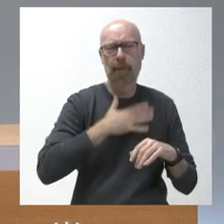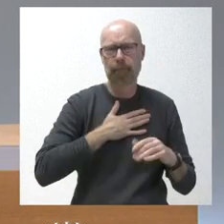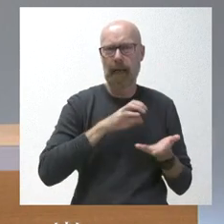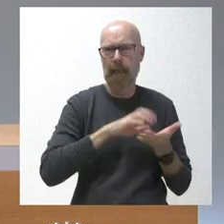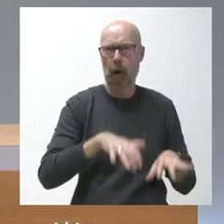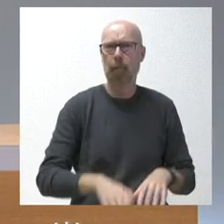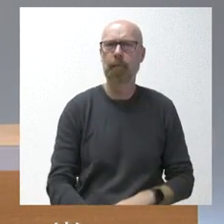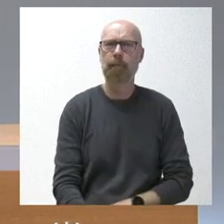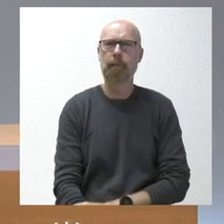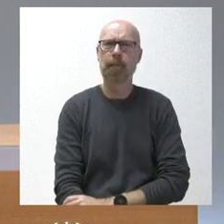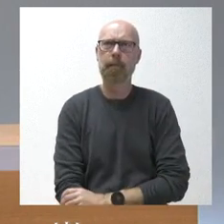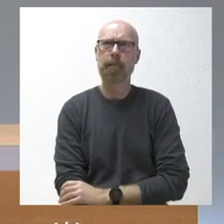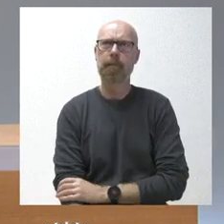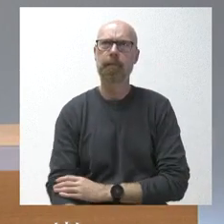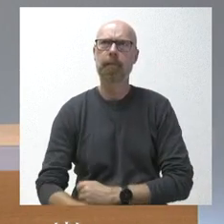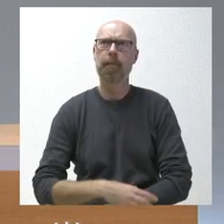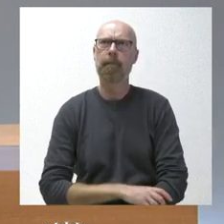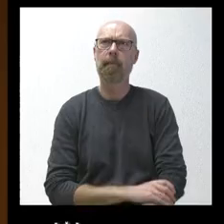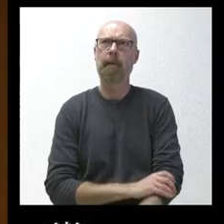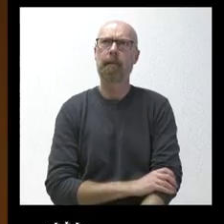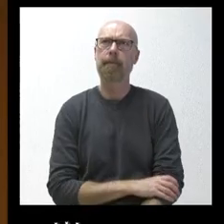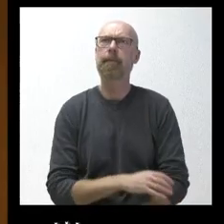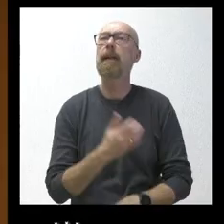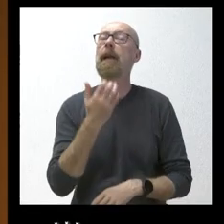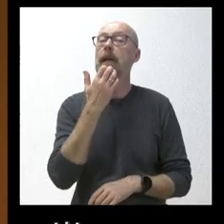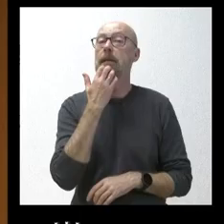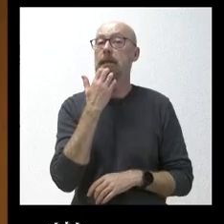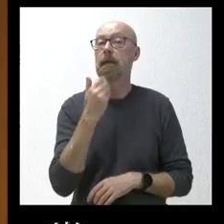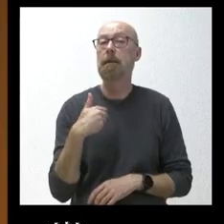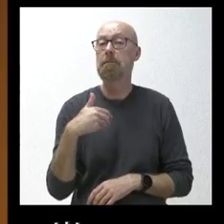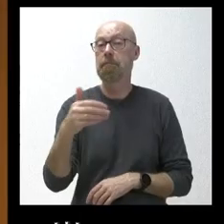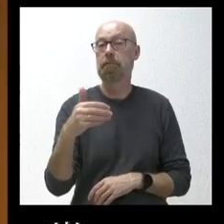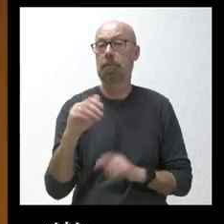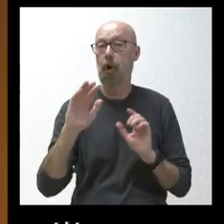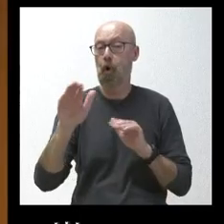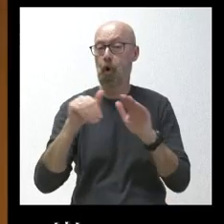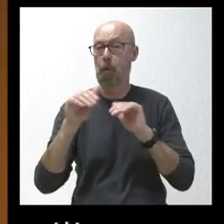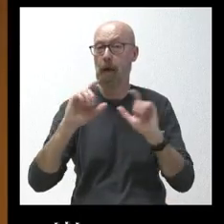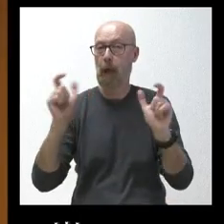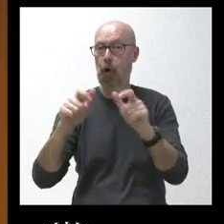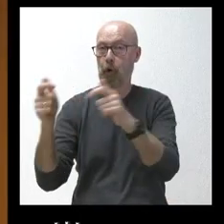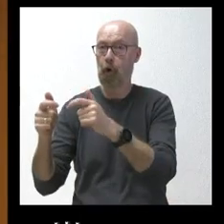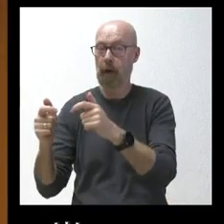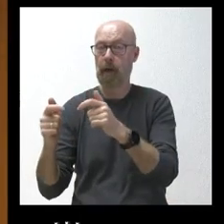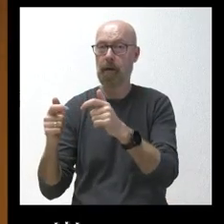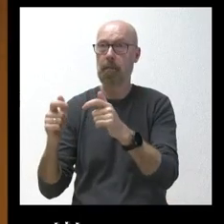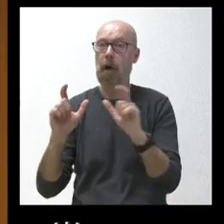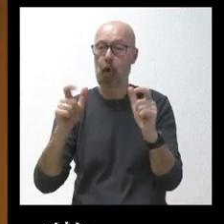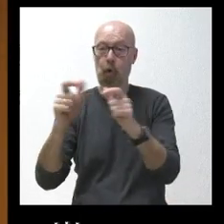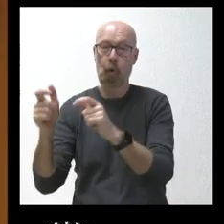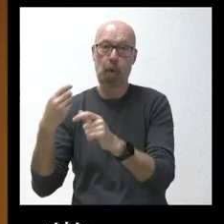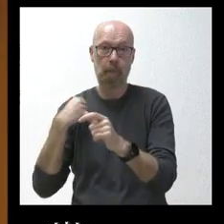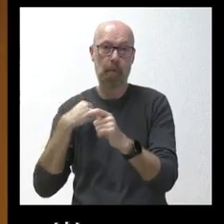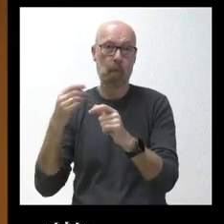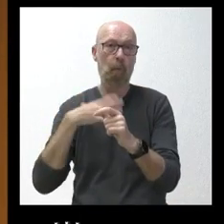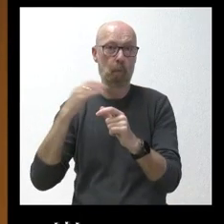Si van a convocar reuniones con los grupos que tienen capacidad de sacar adelante las cuentas, o